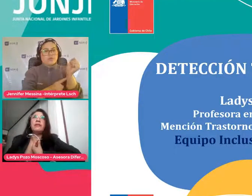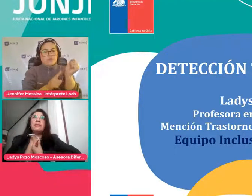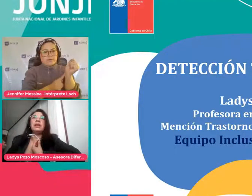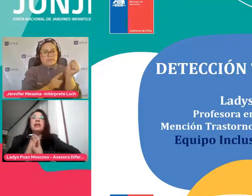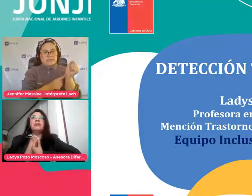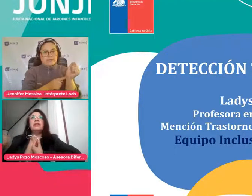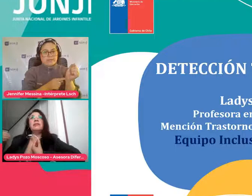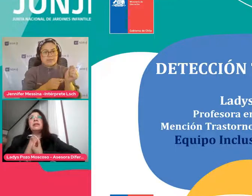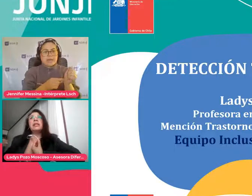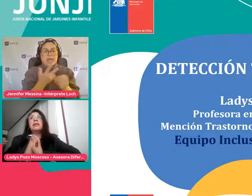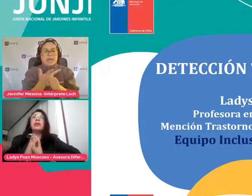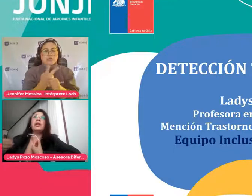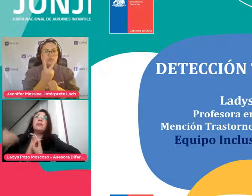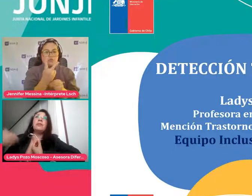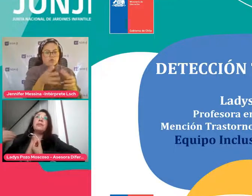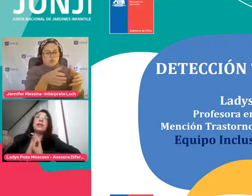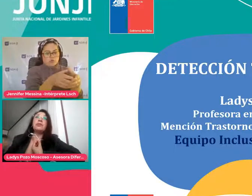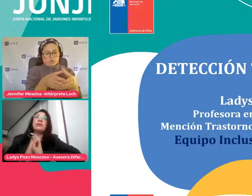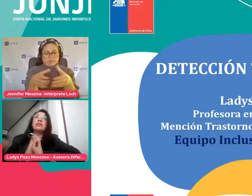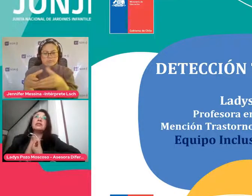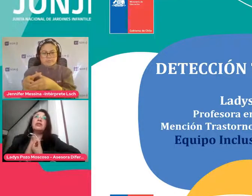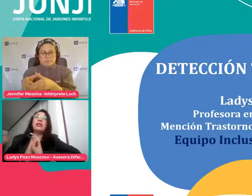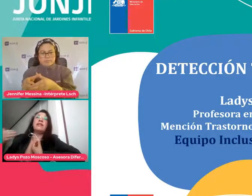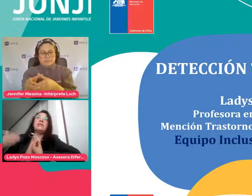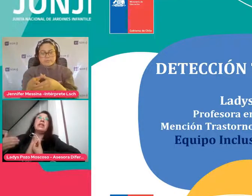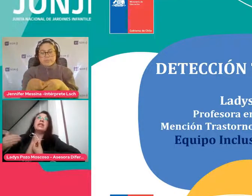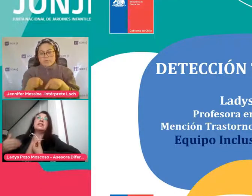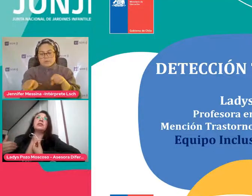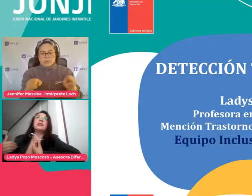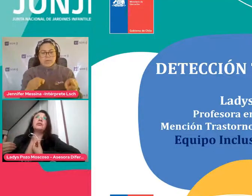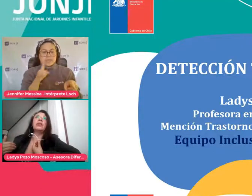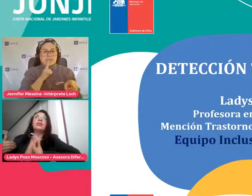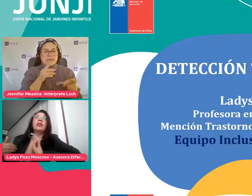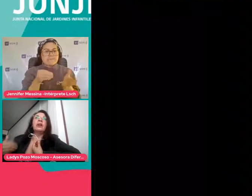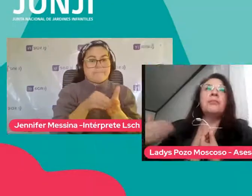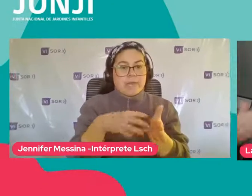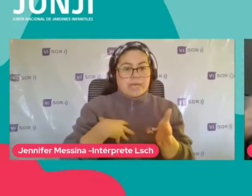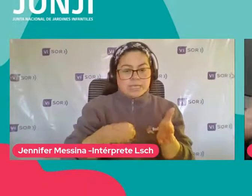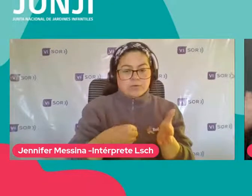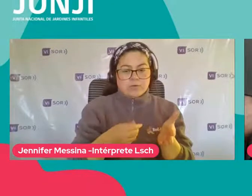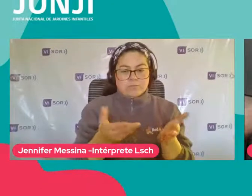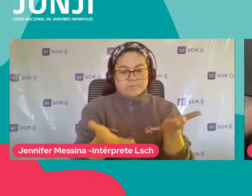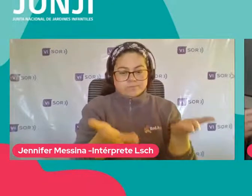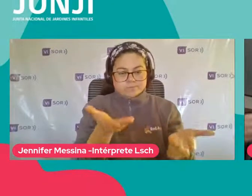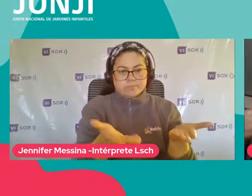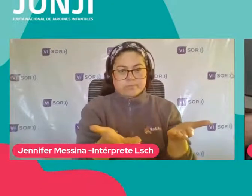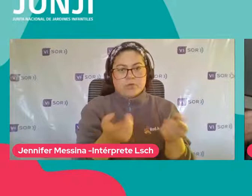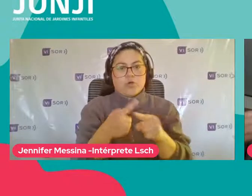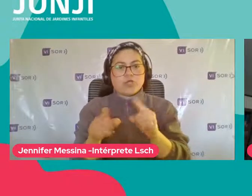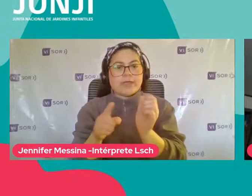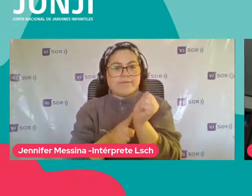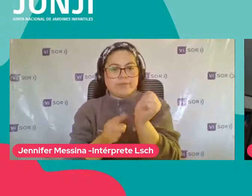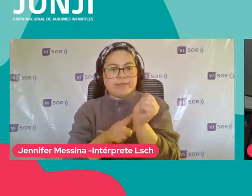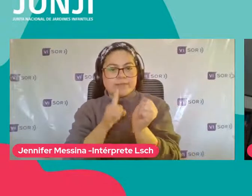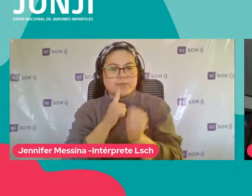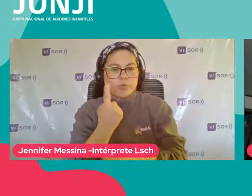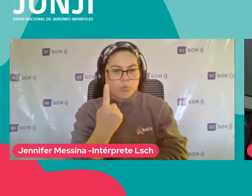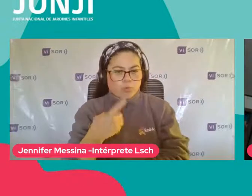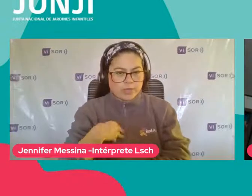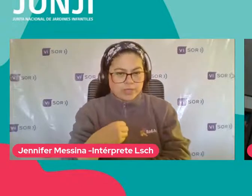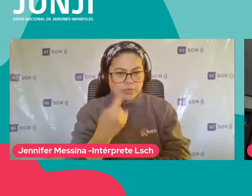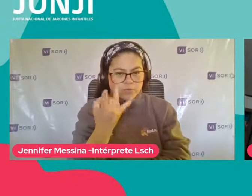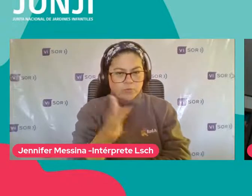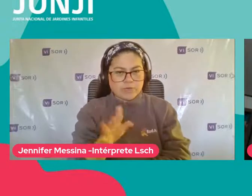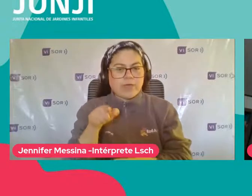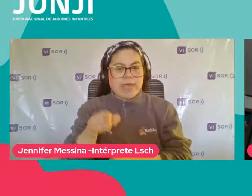grupos De familia Una familia Que puede comparar Con otros hijos Y una familia Que es hijo único Bueno, ahí es Bueno, donde Nosotros tenemos Que intencionar Este